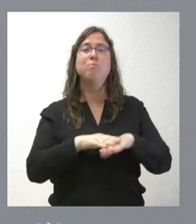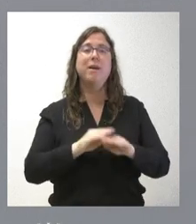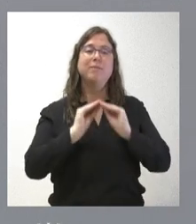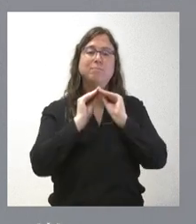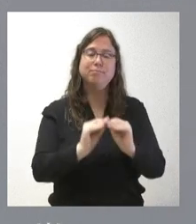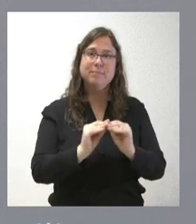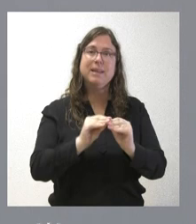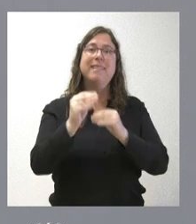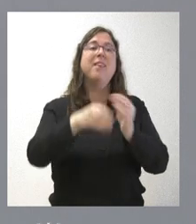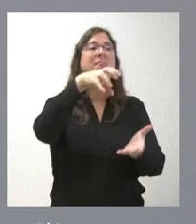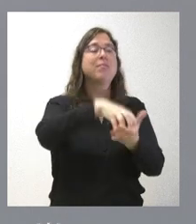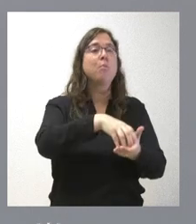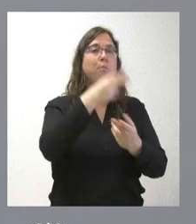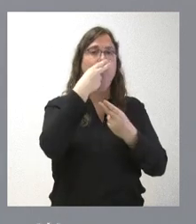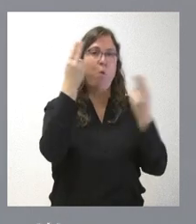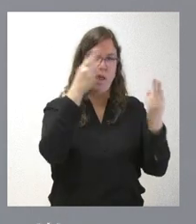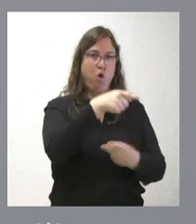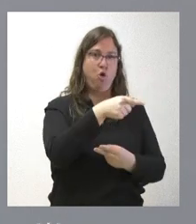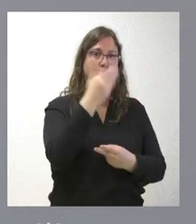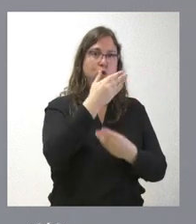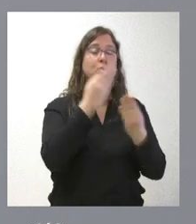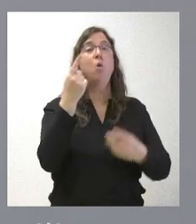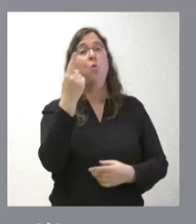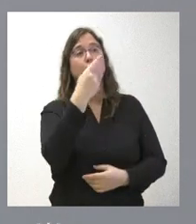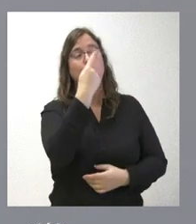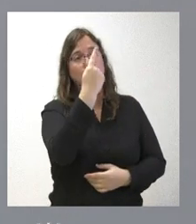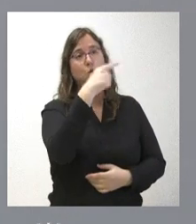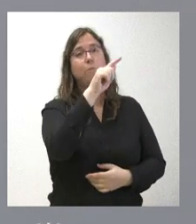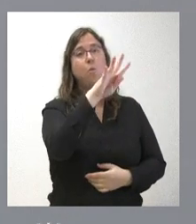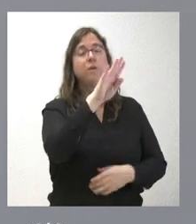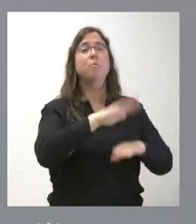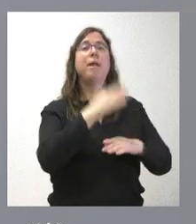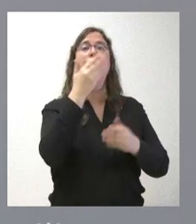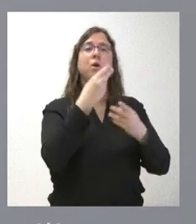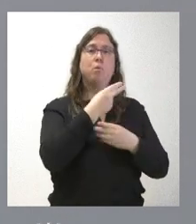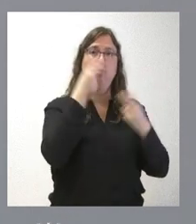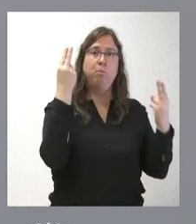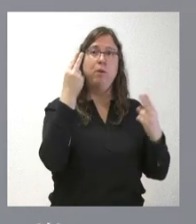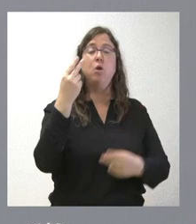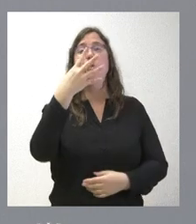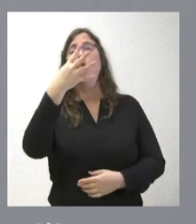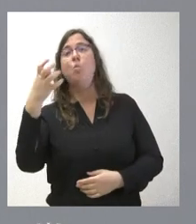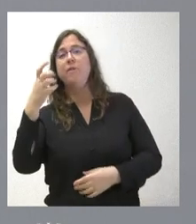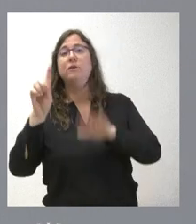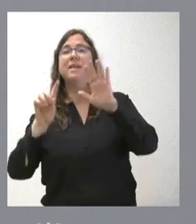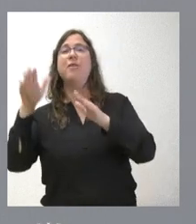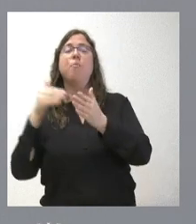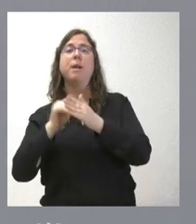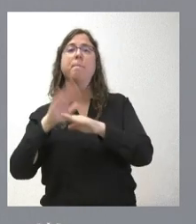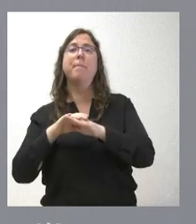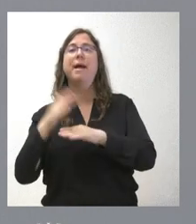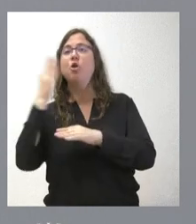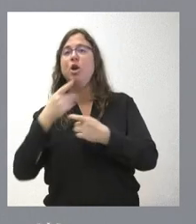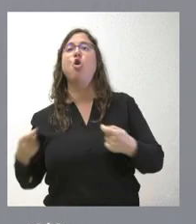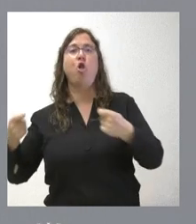actuaciones en los colegios públicos. Por tanto, 1,4 millones para los colegios públicos, 465.000 euros para los colegios